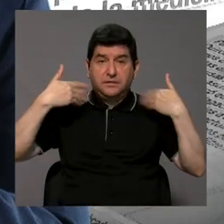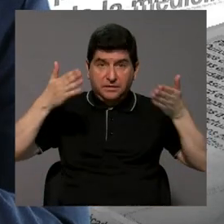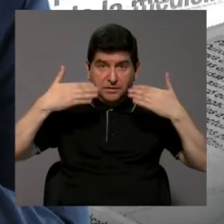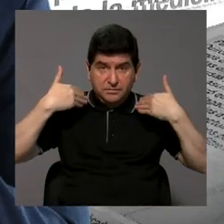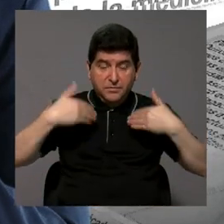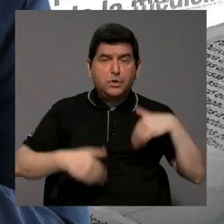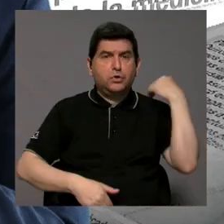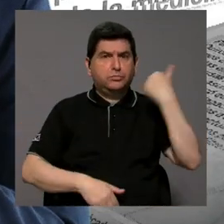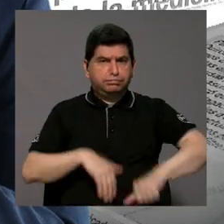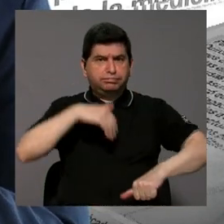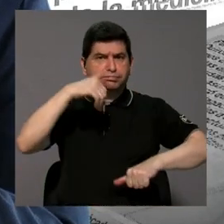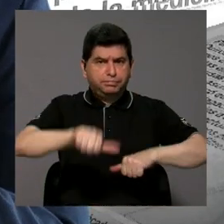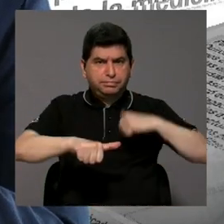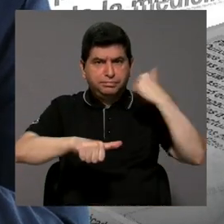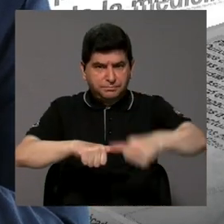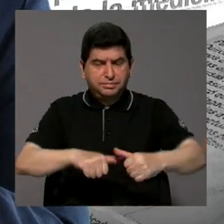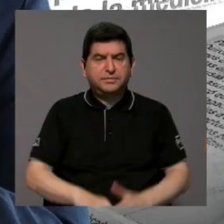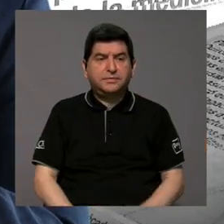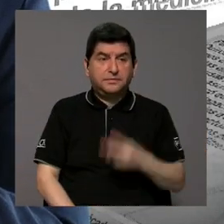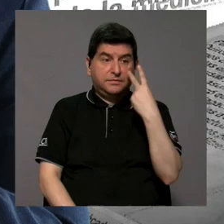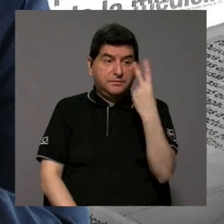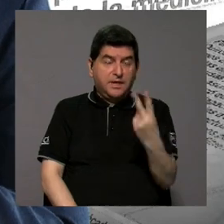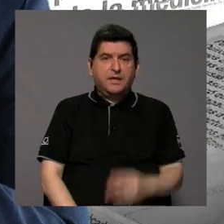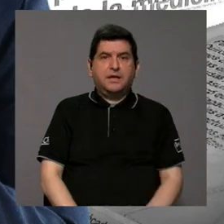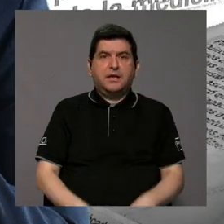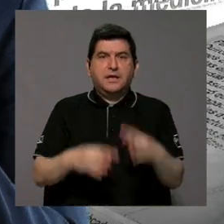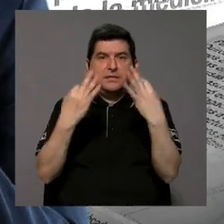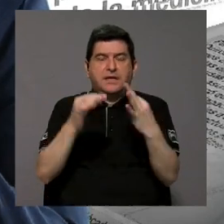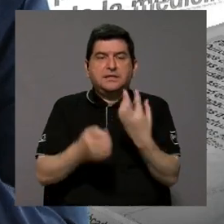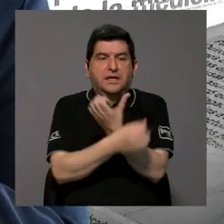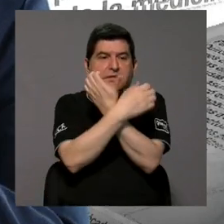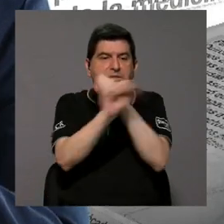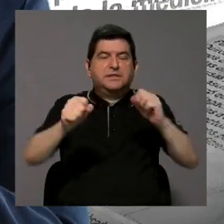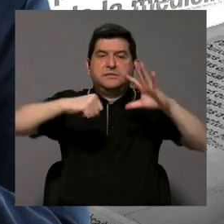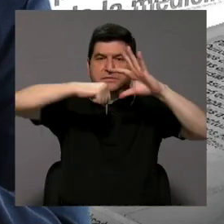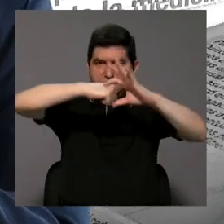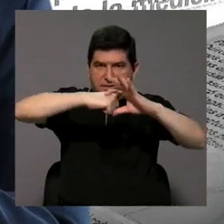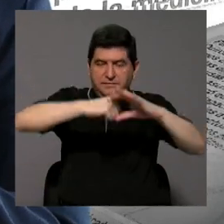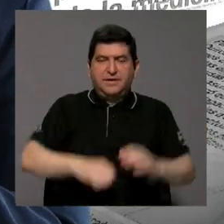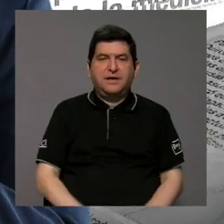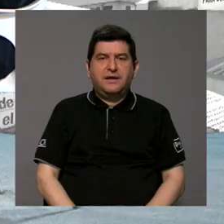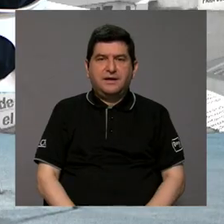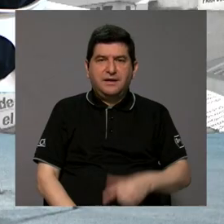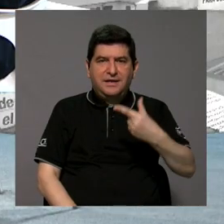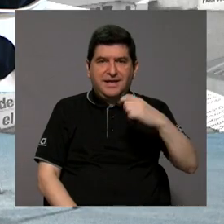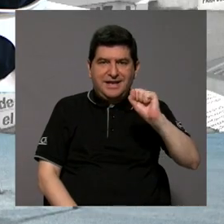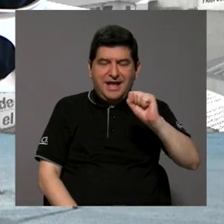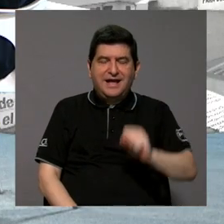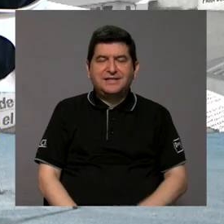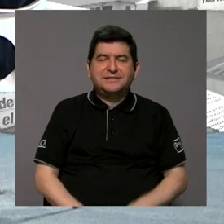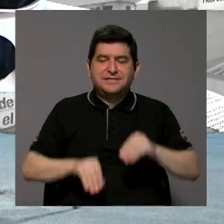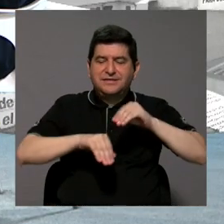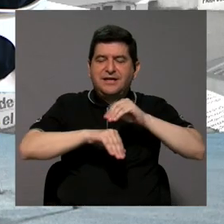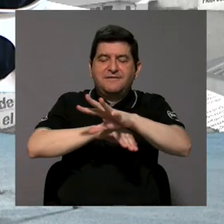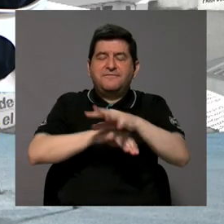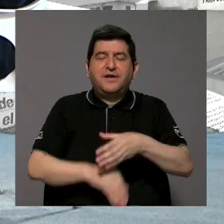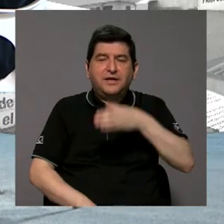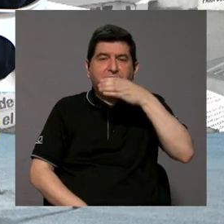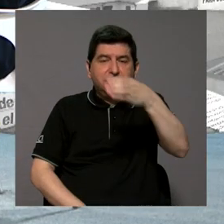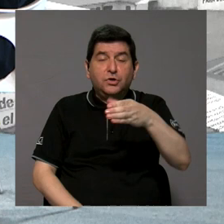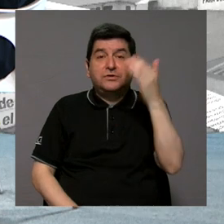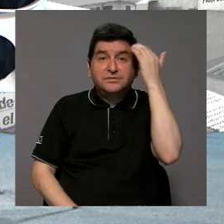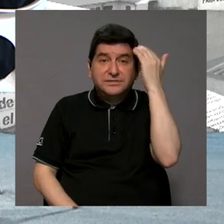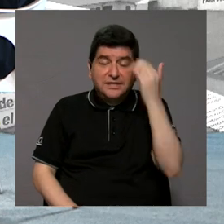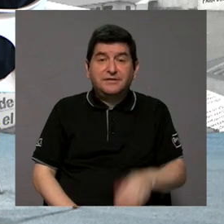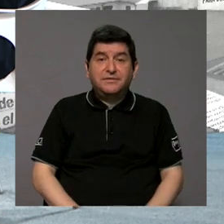climático y tenemos que luchar precisamente para ver cómo rescatamos el planeta los gases de efecto invernadero sabemos que